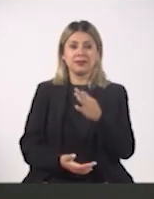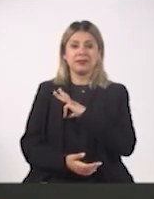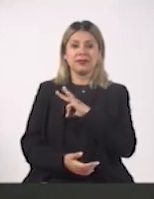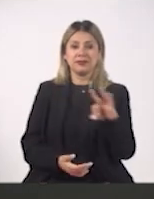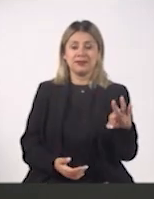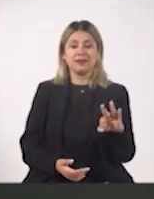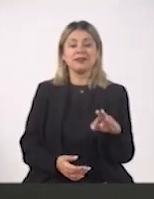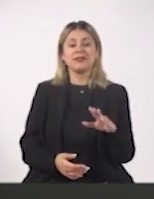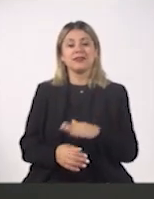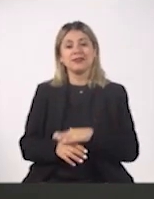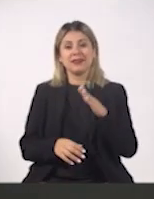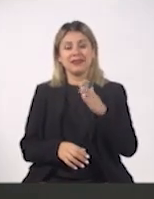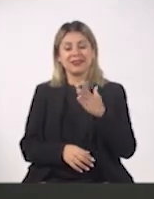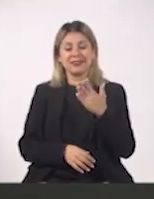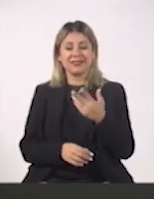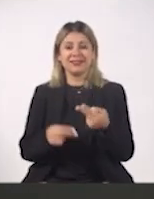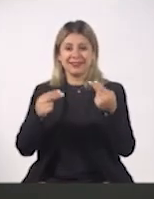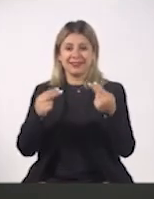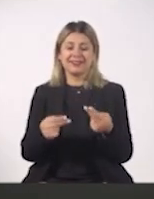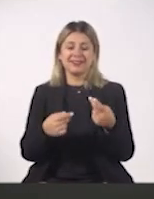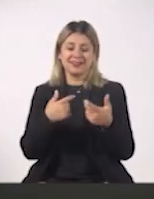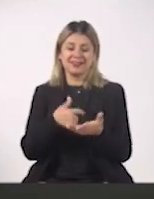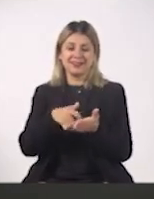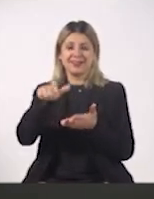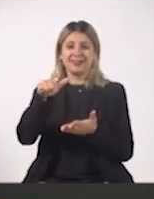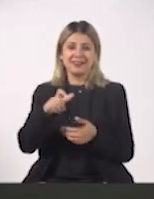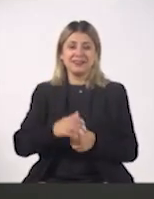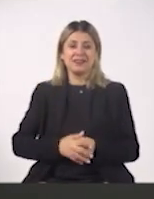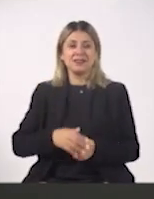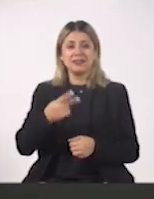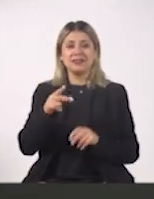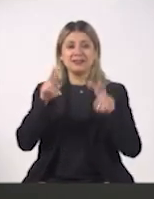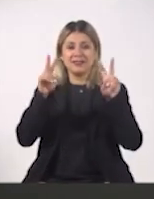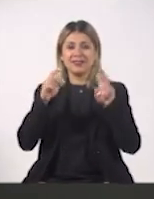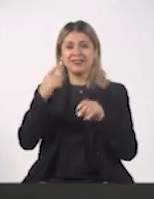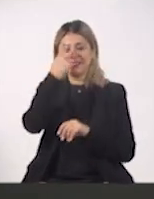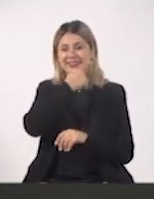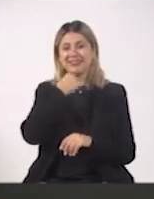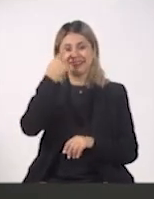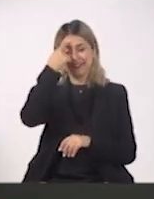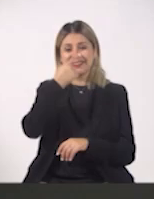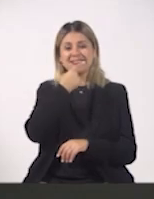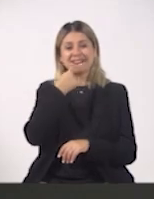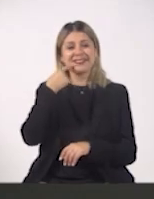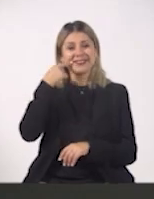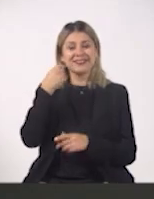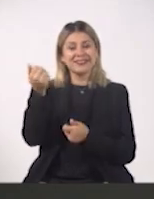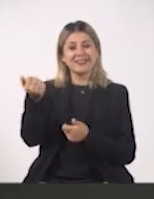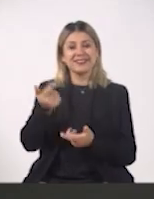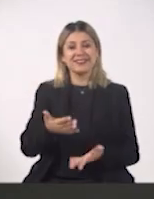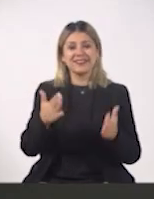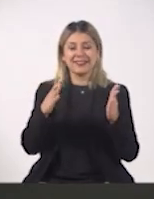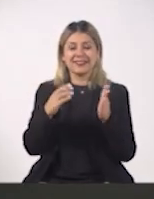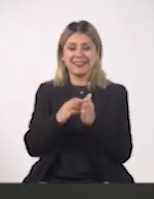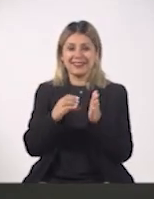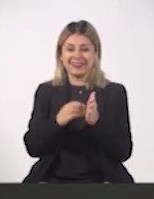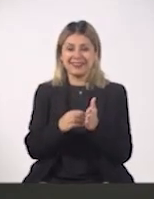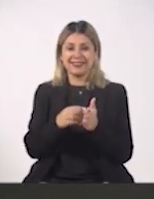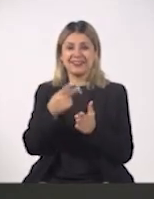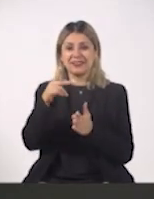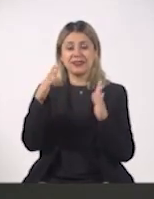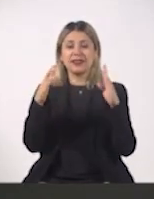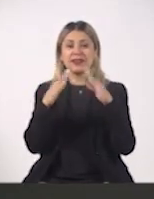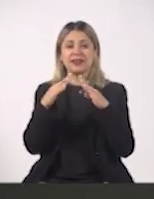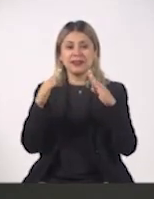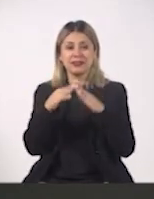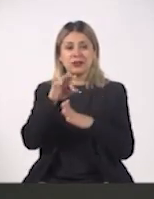plataforma más famosa de comercio electrónico, que tiene una carita feliz cuando llega a tu casa a la caja. Y ahí puedes